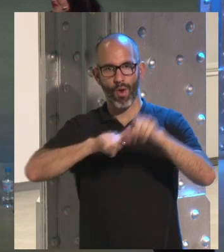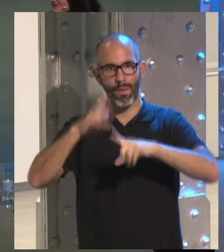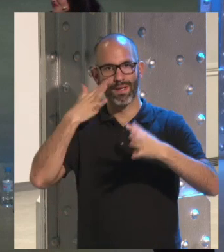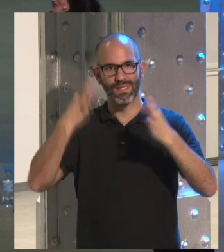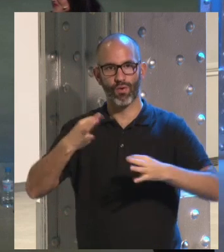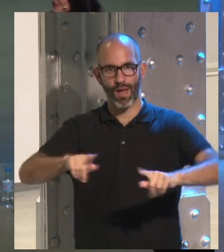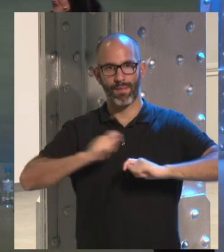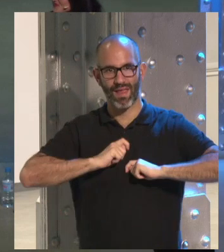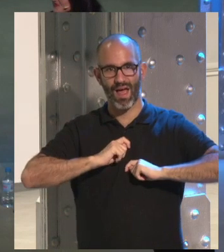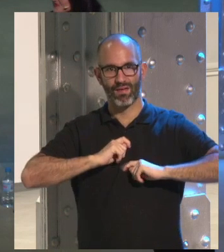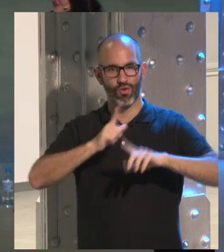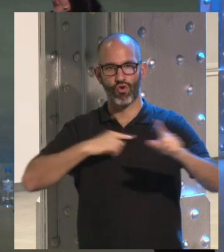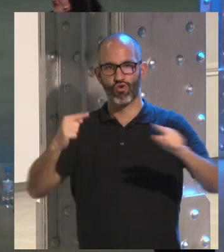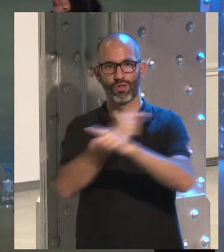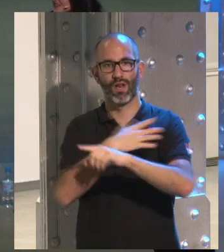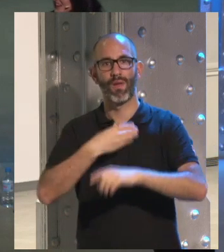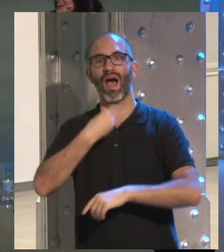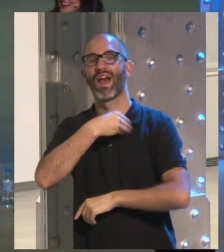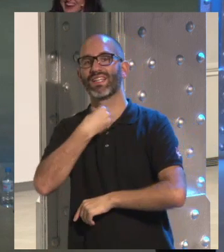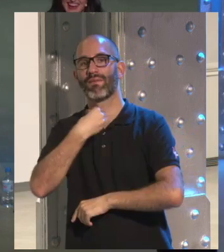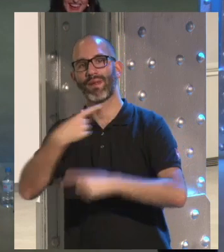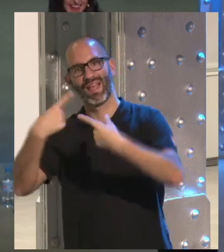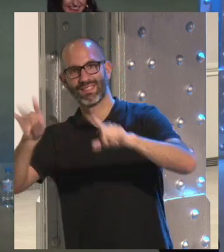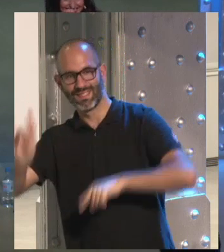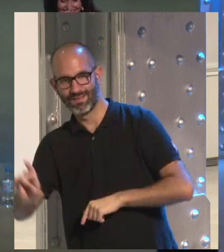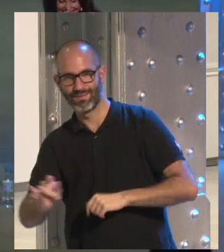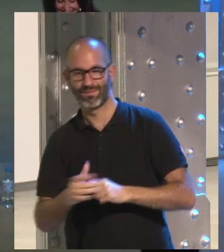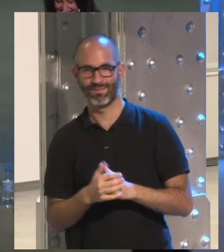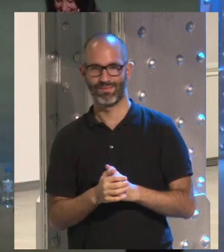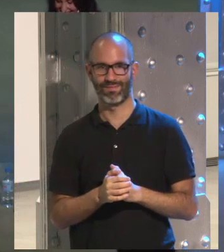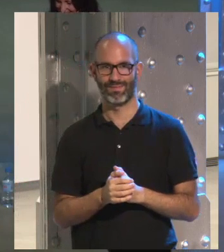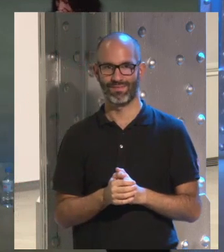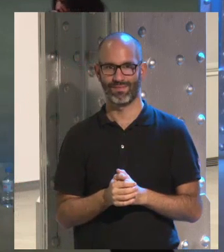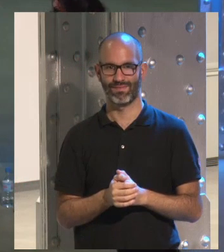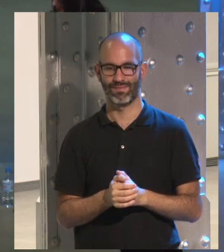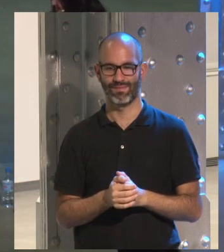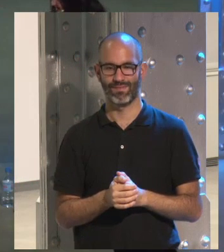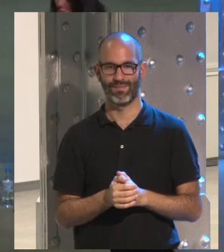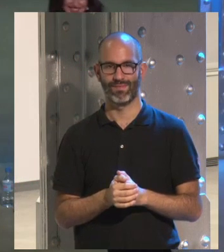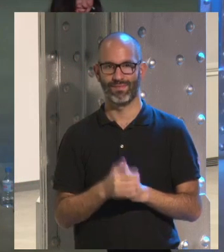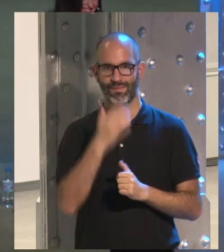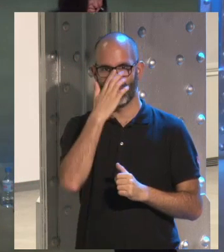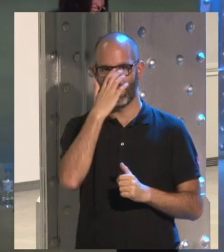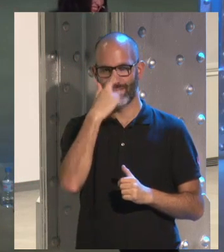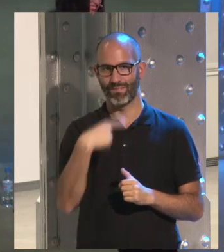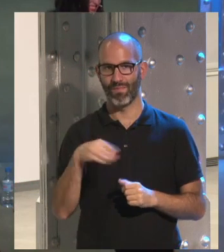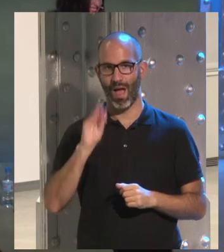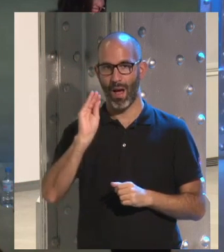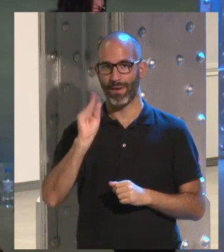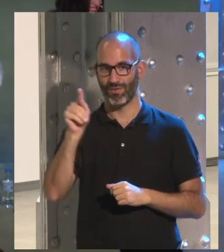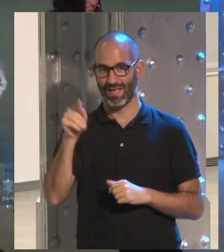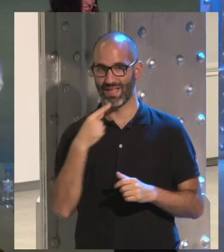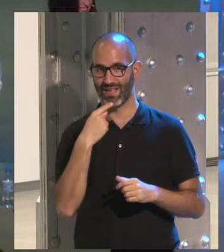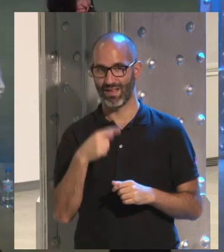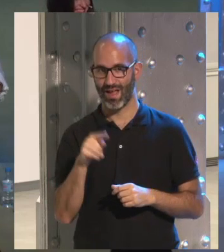generan todo lo contrario que a Rita Barbera vamos a vamos a ir a esa pregunta que tenemos creo que hay un